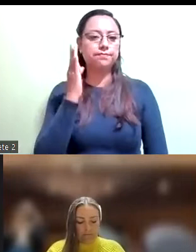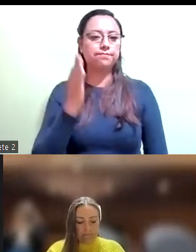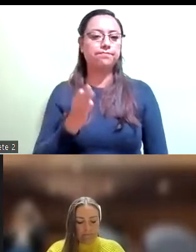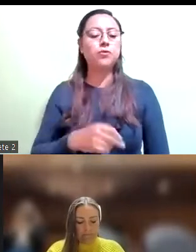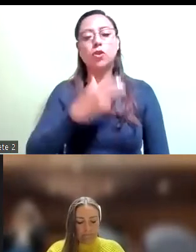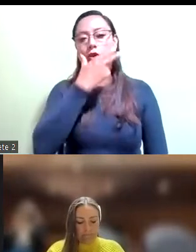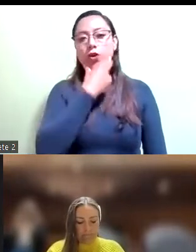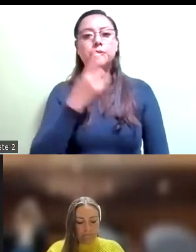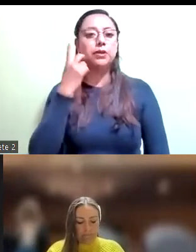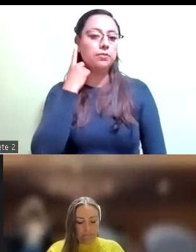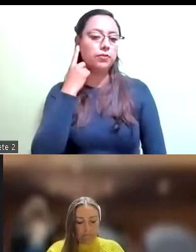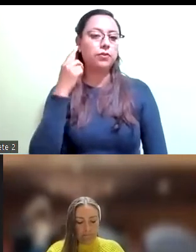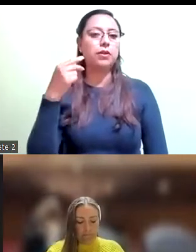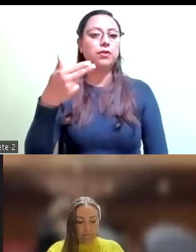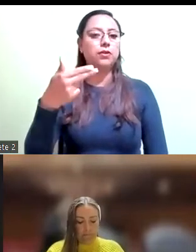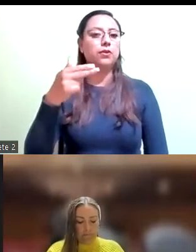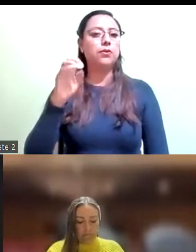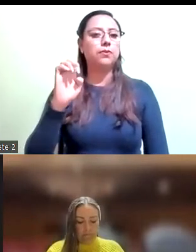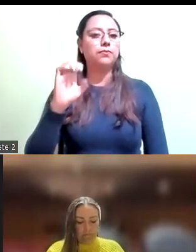Marmolejo.